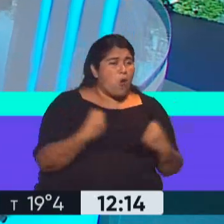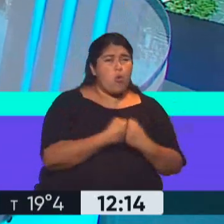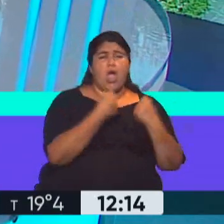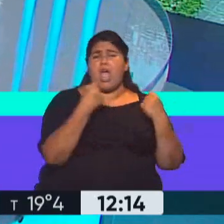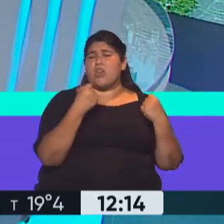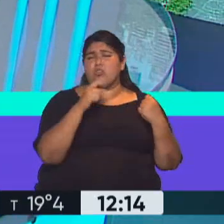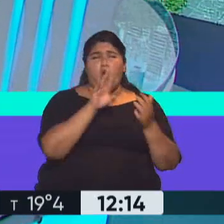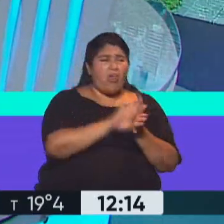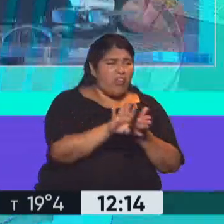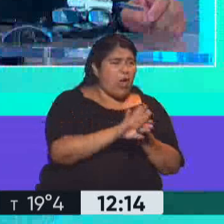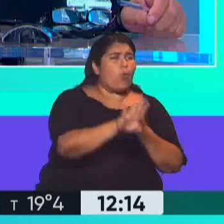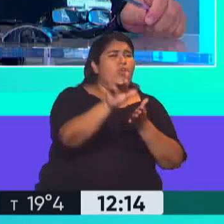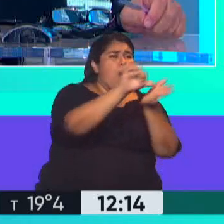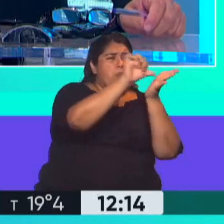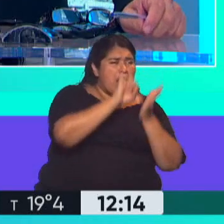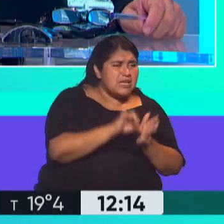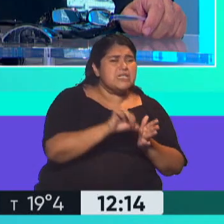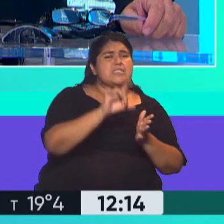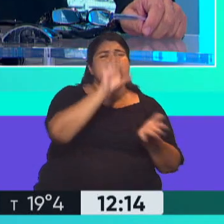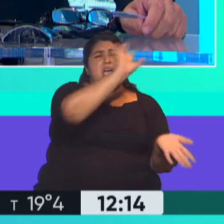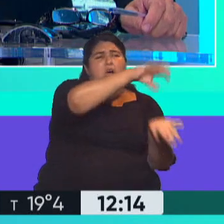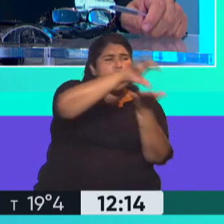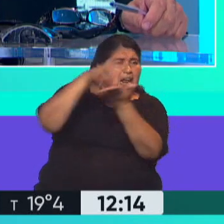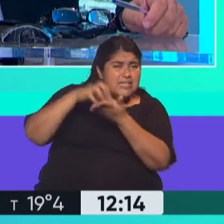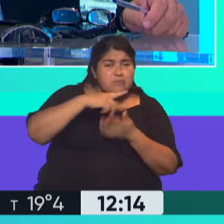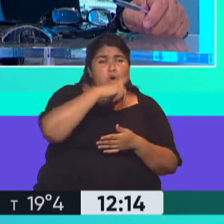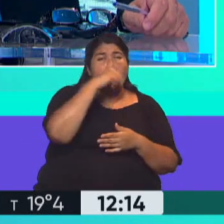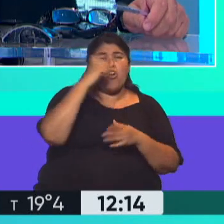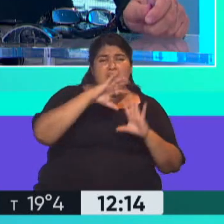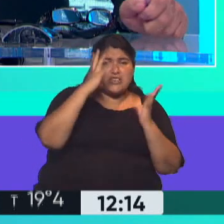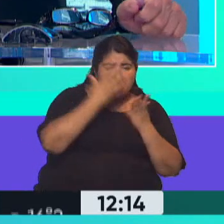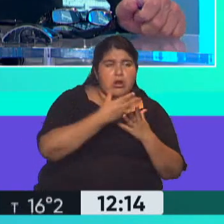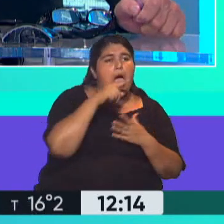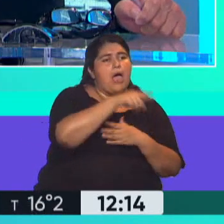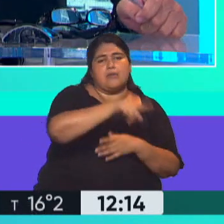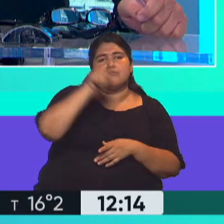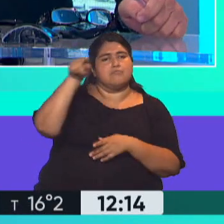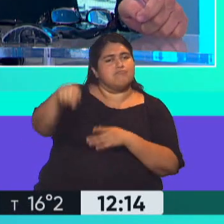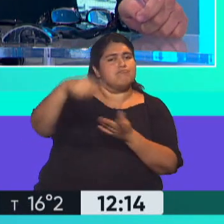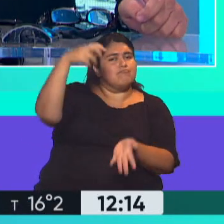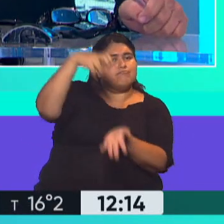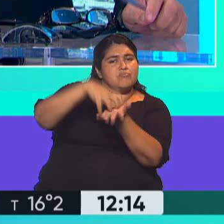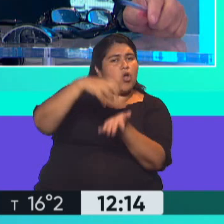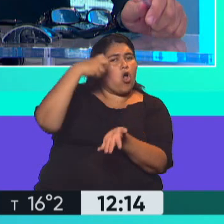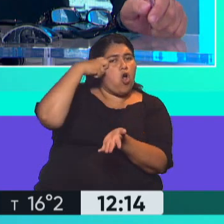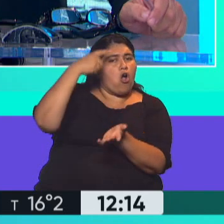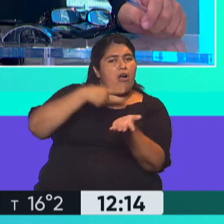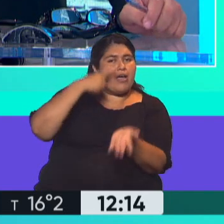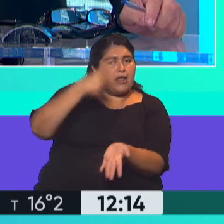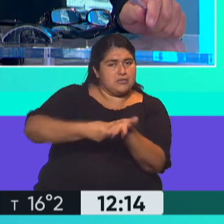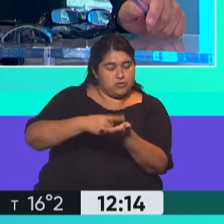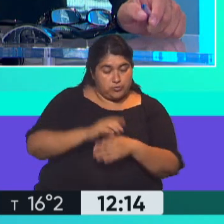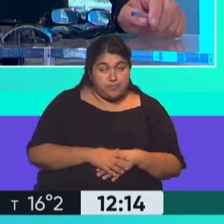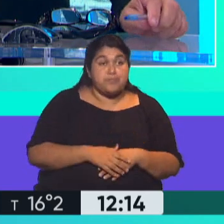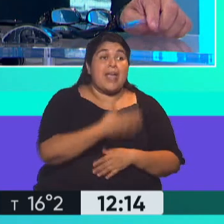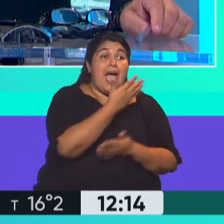internacional o acuerdos con los organismos internacionales deban pasar por el Congreso. De parte del Fondo Monetario Internacional también debe ser aprobado por el directorio.